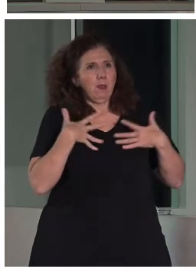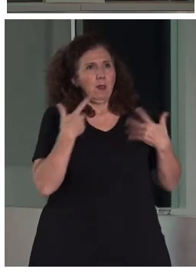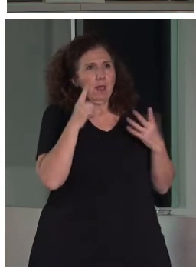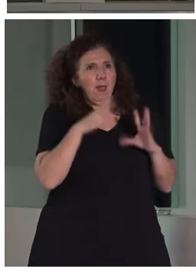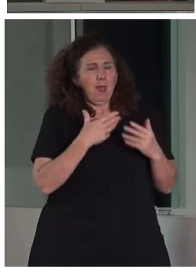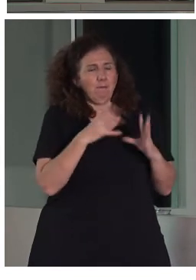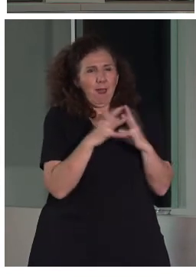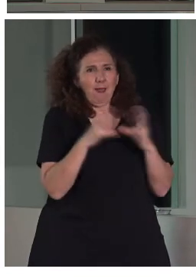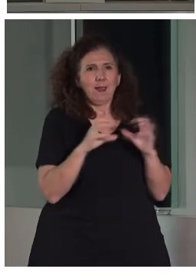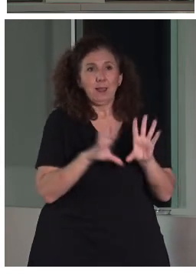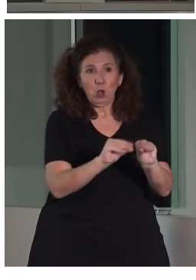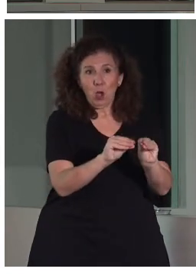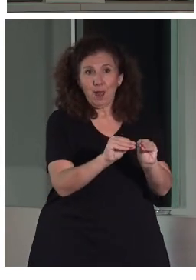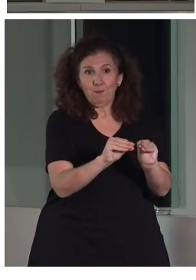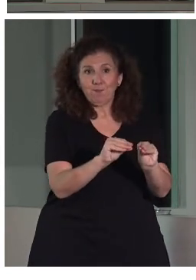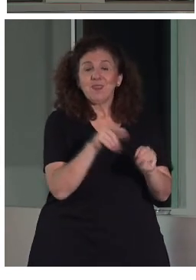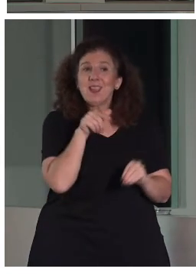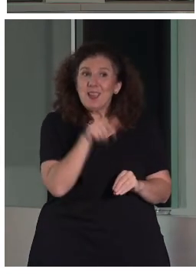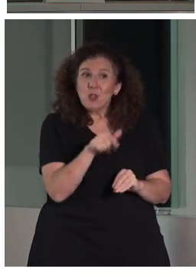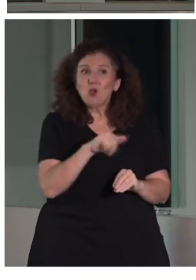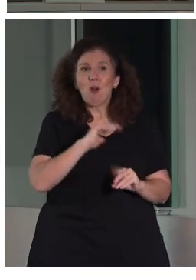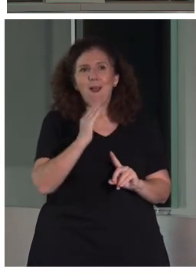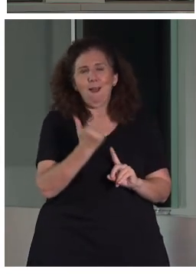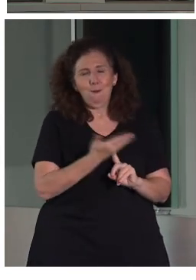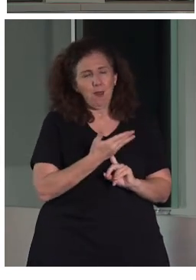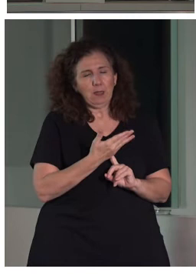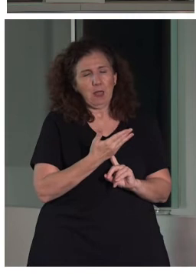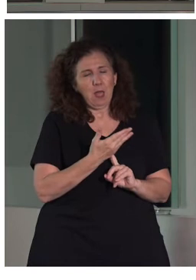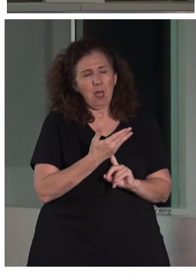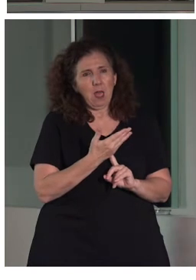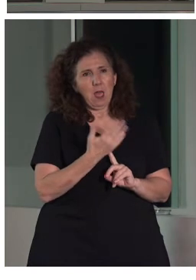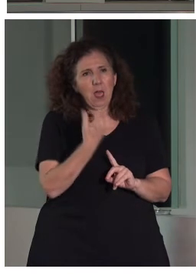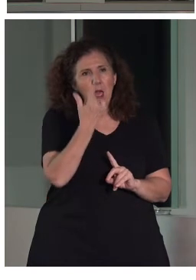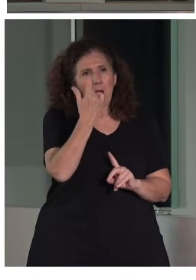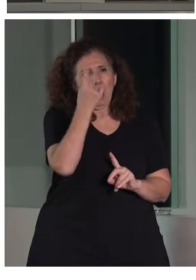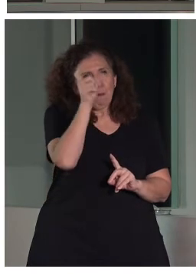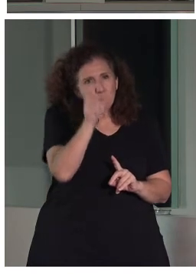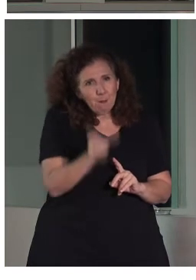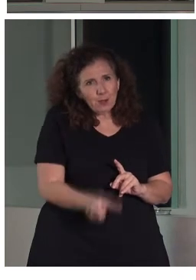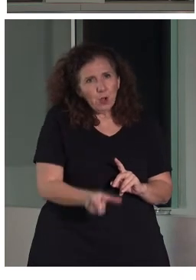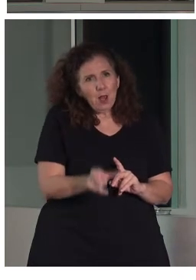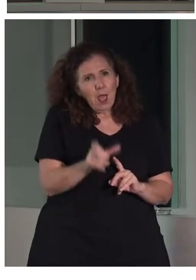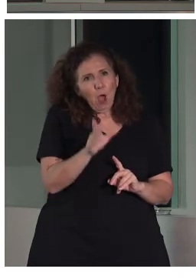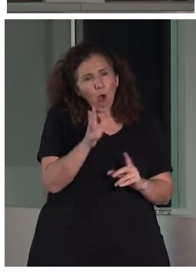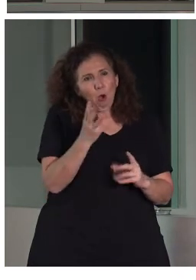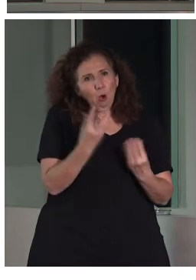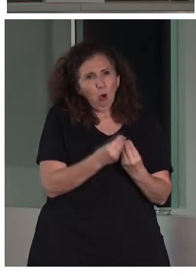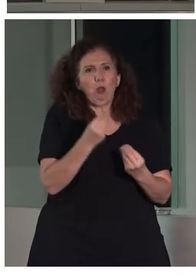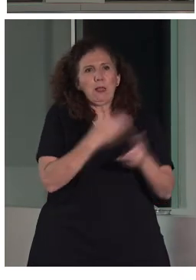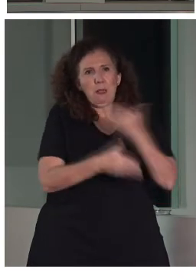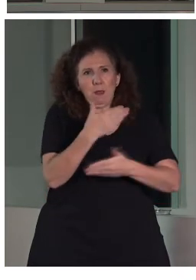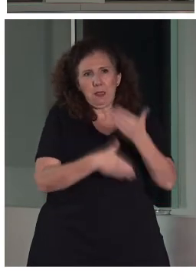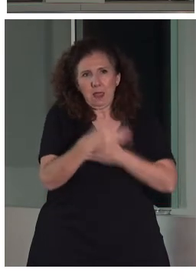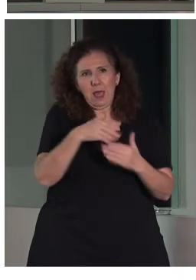cuestiones afectan de una manera mayor, lógicamente, cuando hay una discapacidad intelectual.